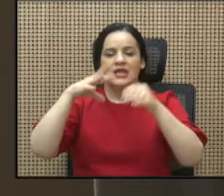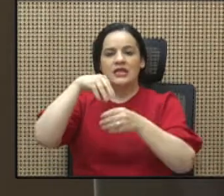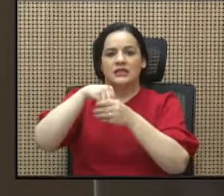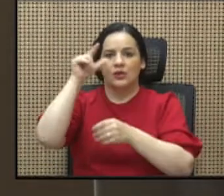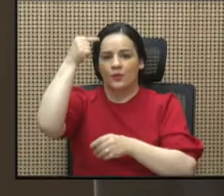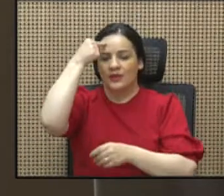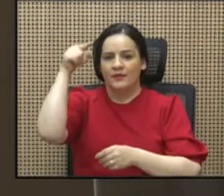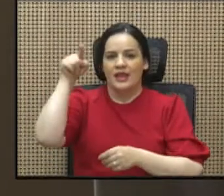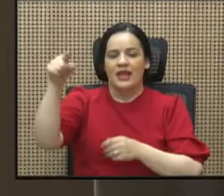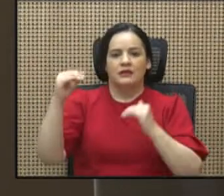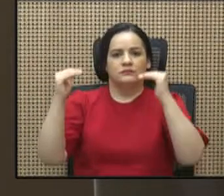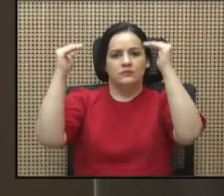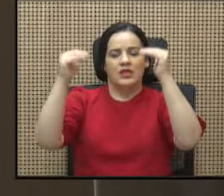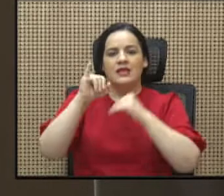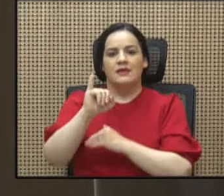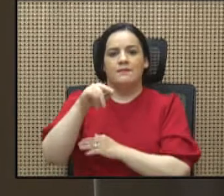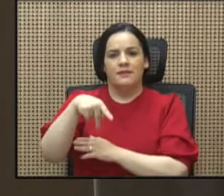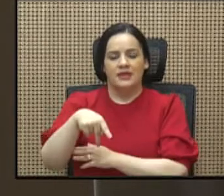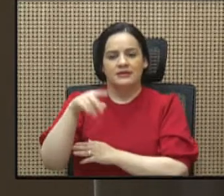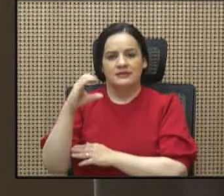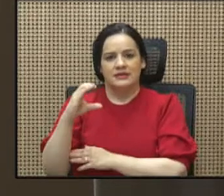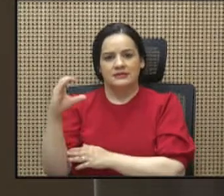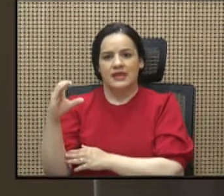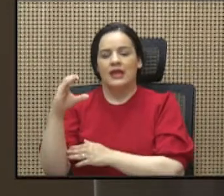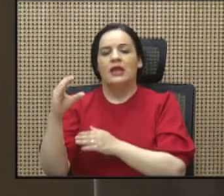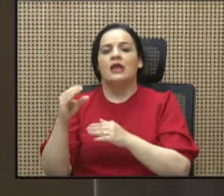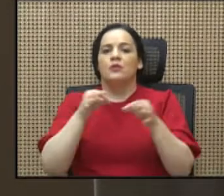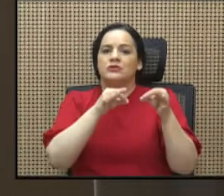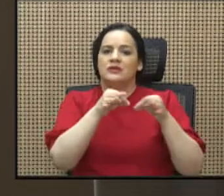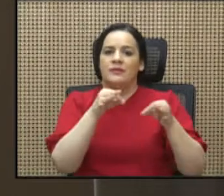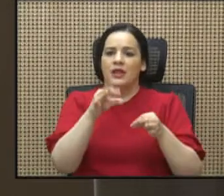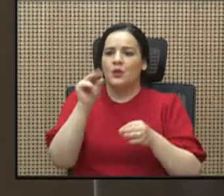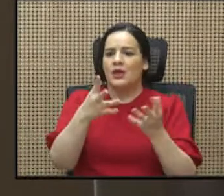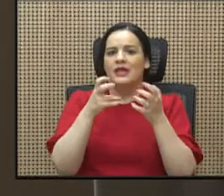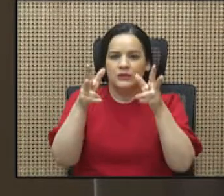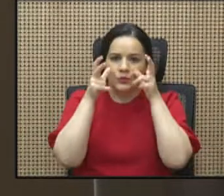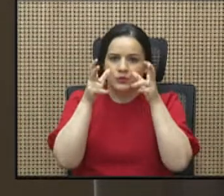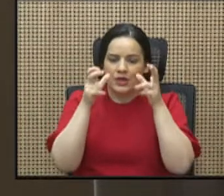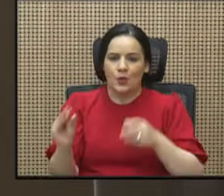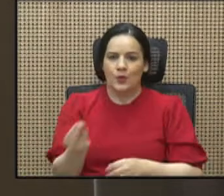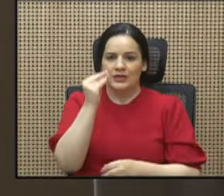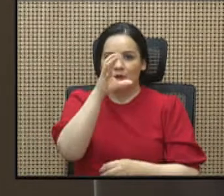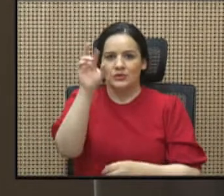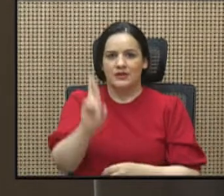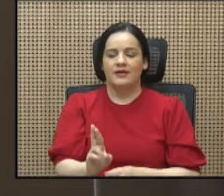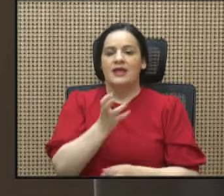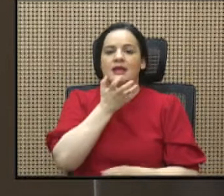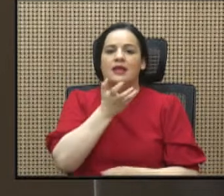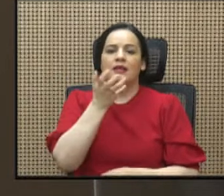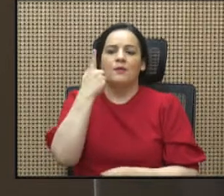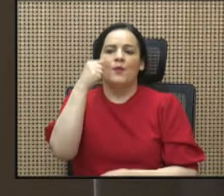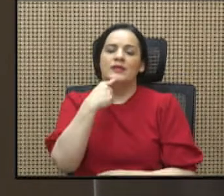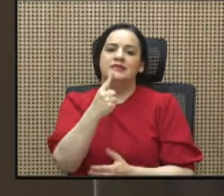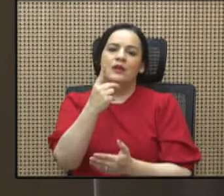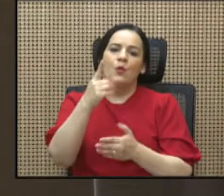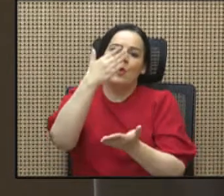IPCC nos ponen en la mesa no querer escuchar a la juventud de Costa Rica que clama por decirle un alto total a esta